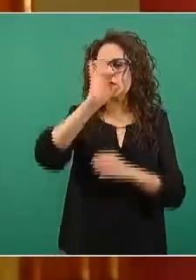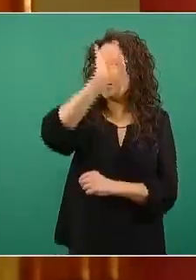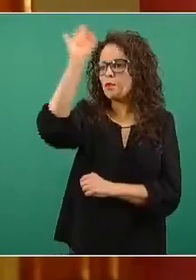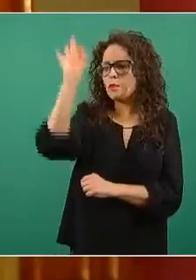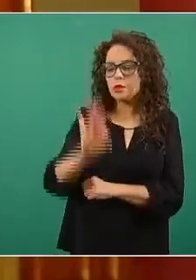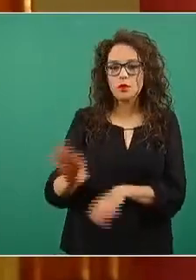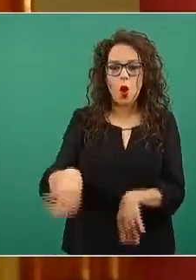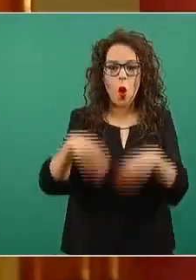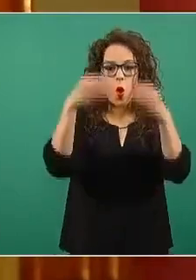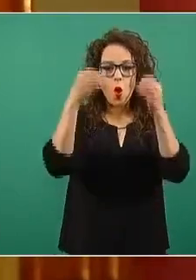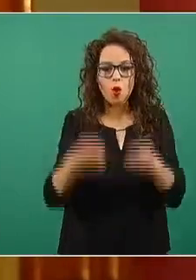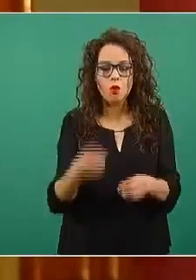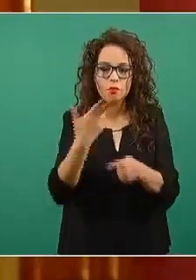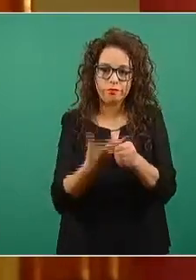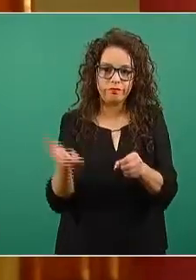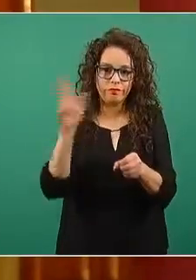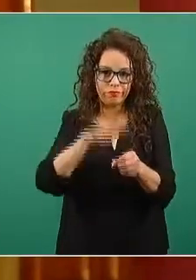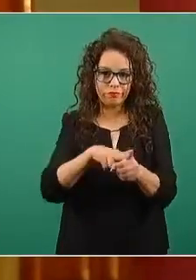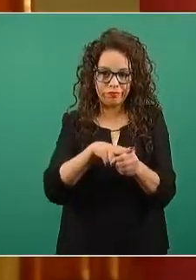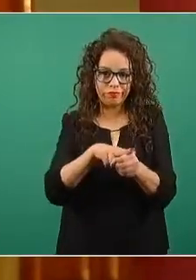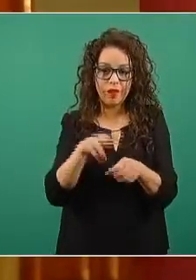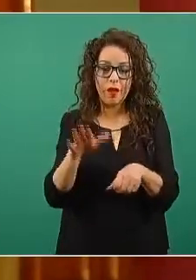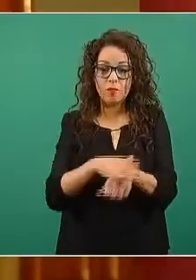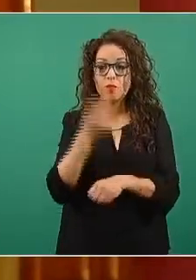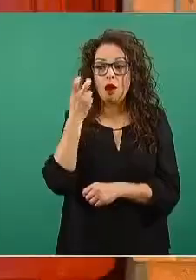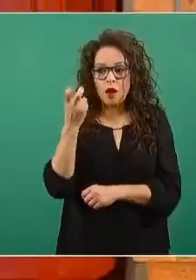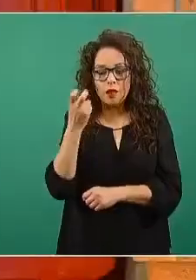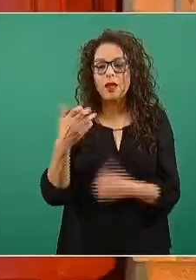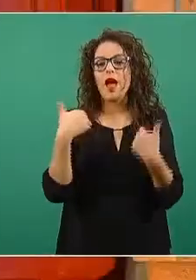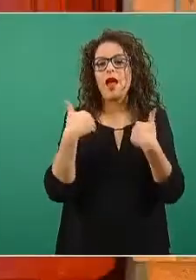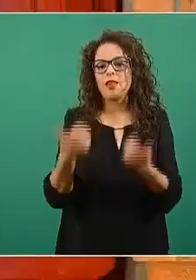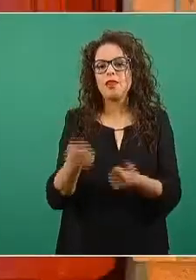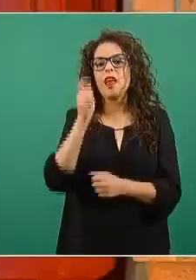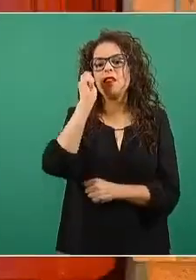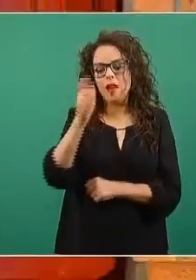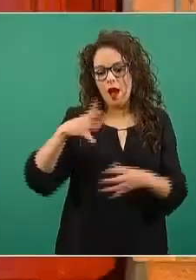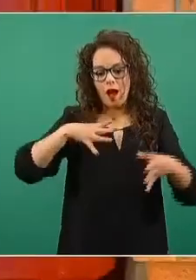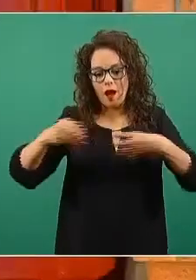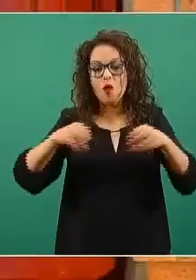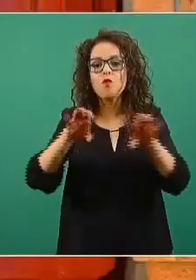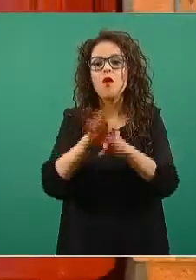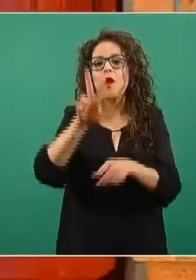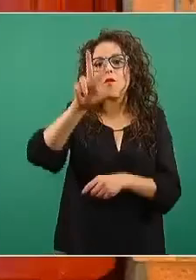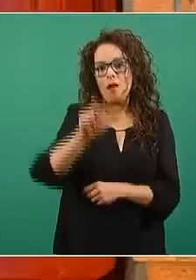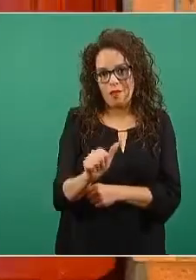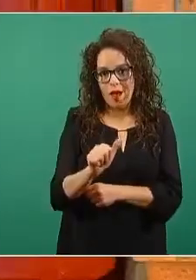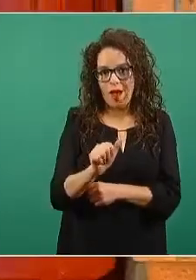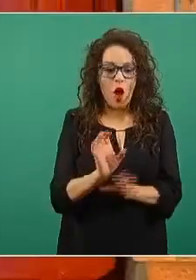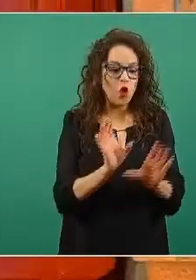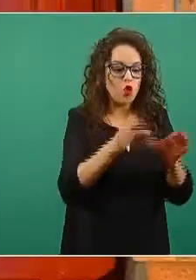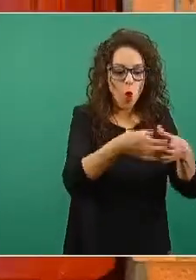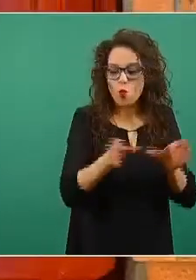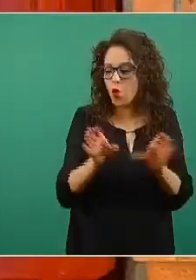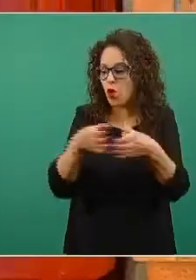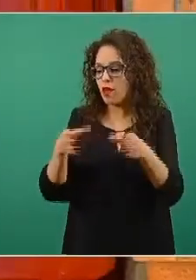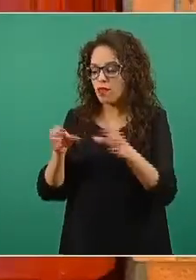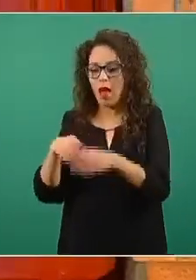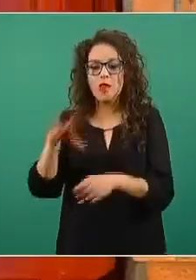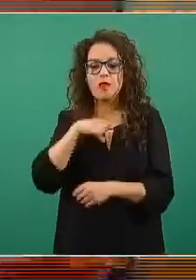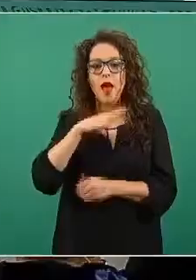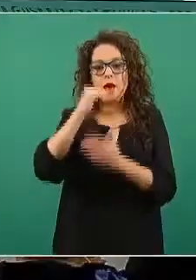porque también es un marcador de esta transmisión a nivel comunitario. Tenemos una disminución de dos puntos